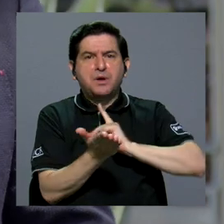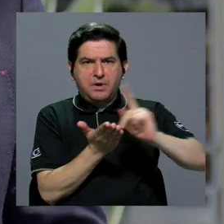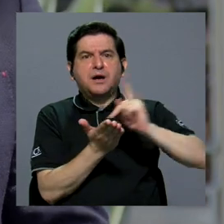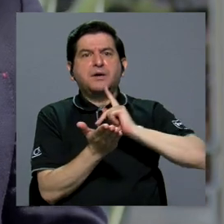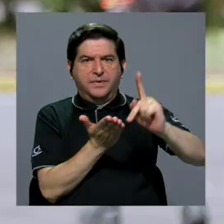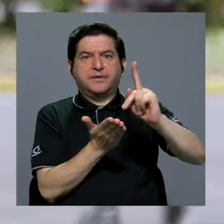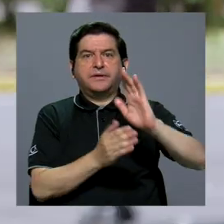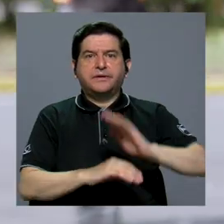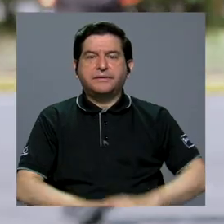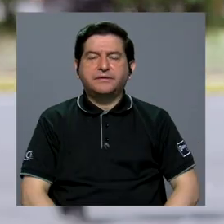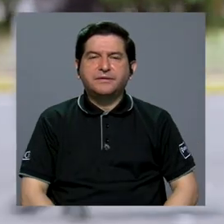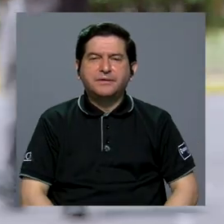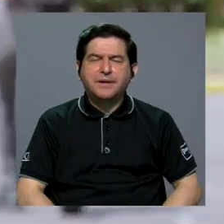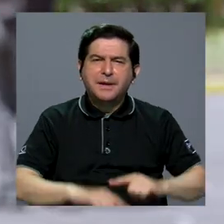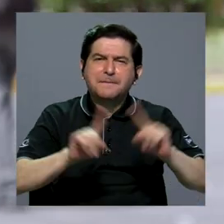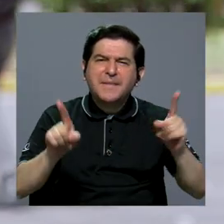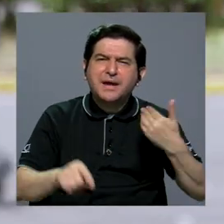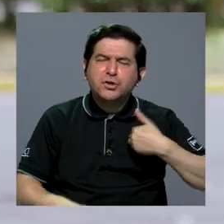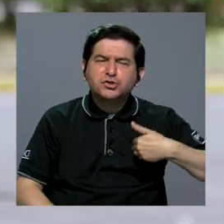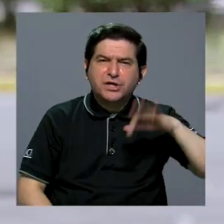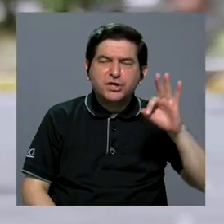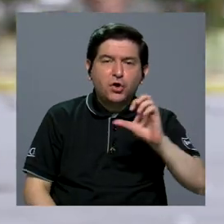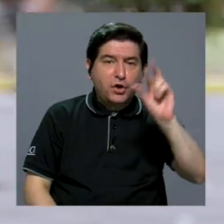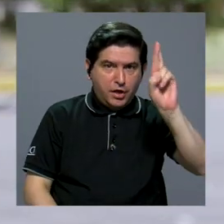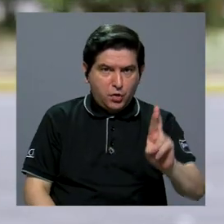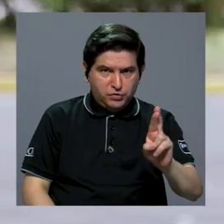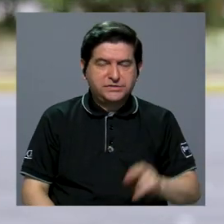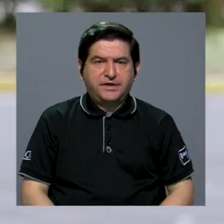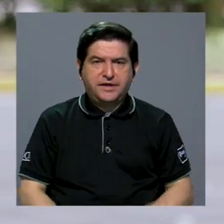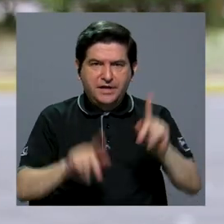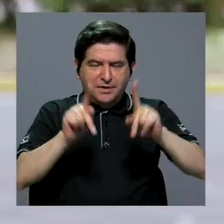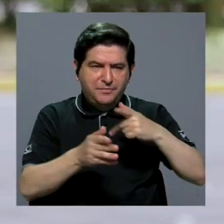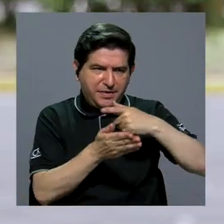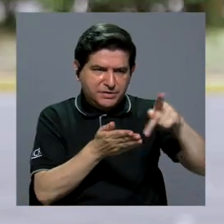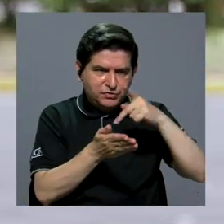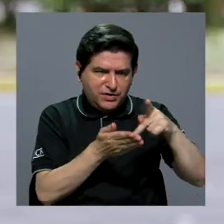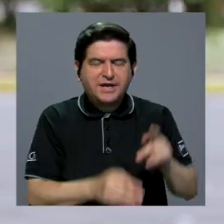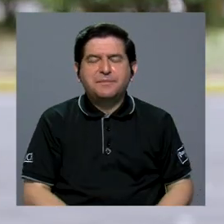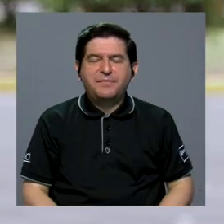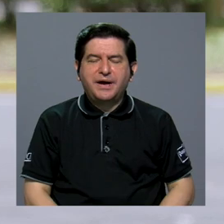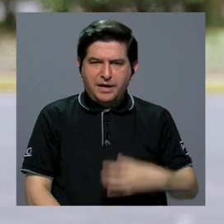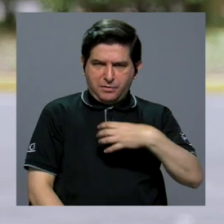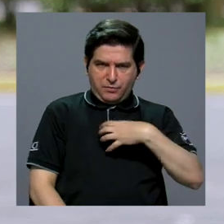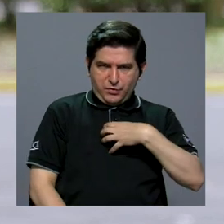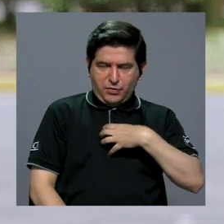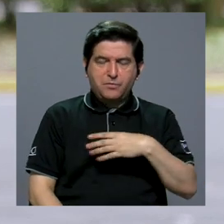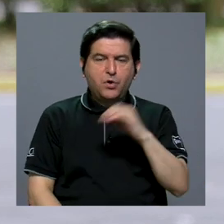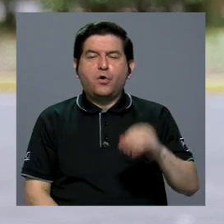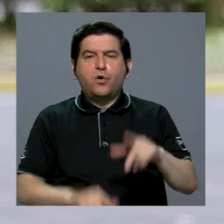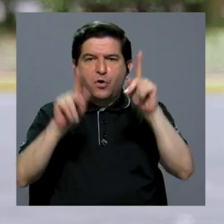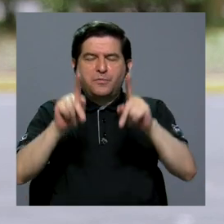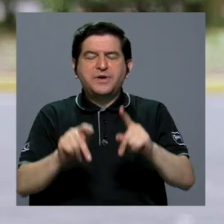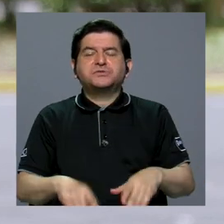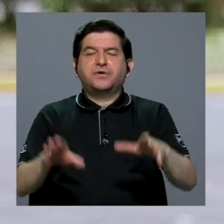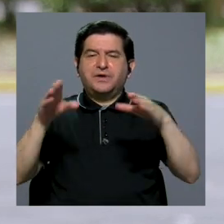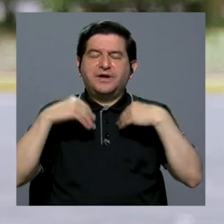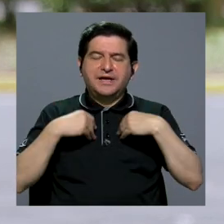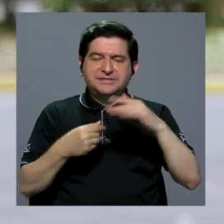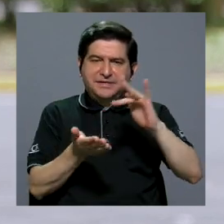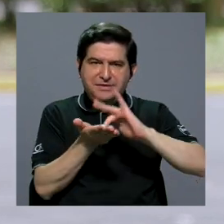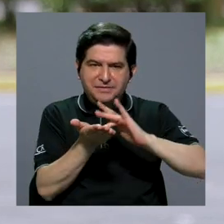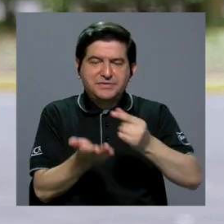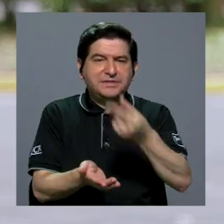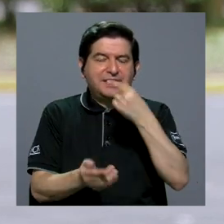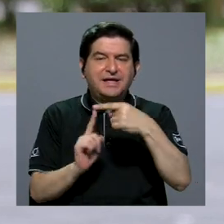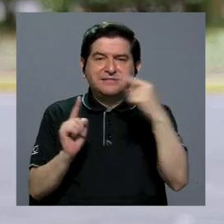monto determinado. Sin embargo, don Freddy, en Costa Rica, tanto para el que paga el medicamento desde su bolsillo como quien lo recibe de las farmacias, de la